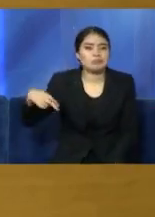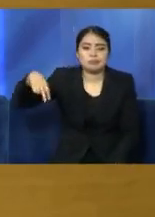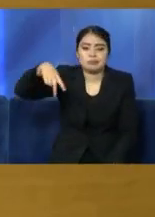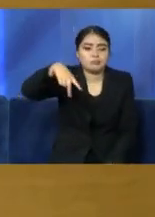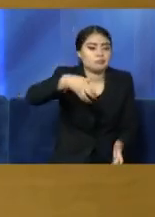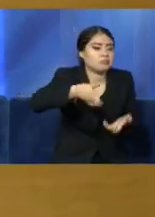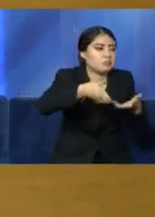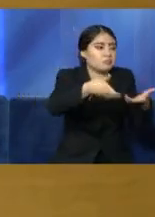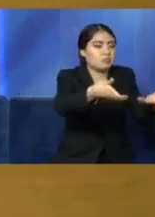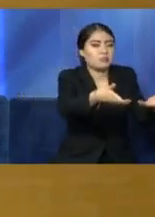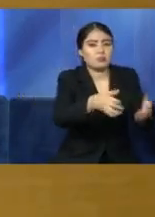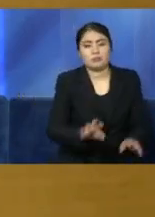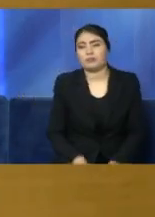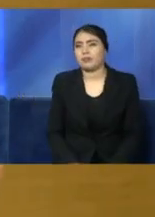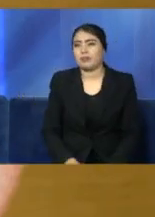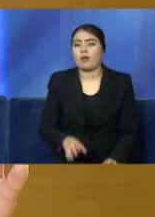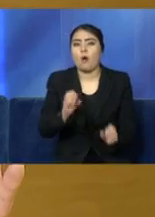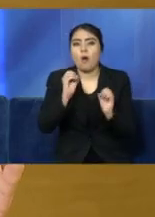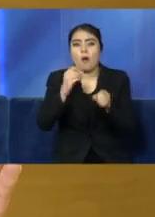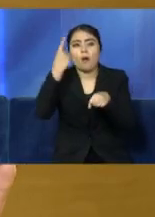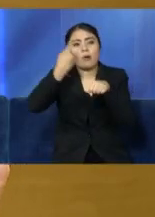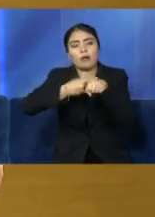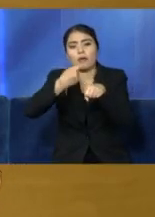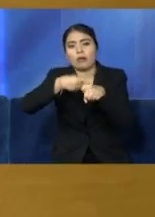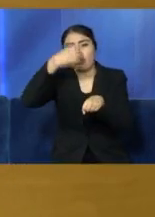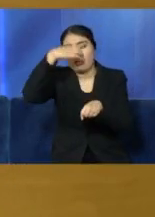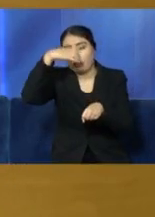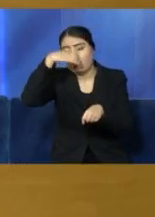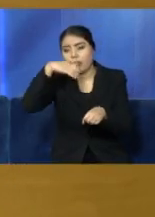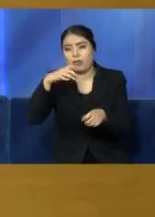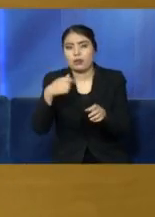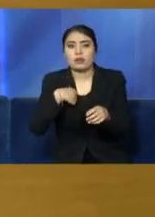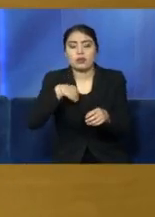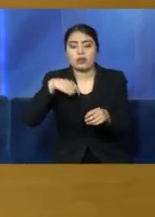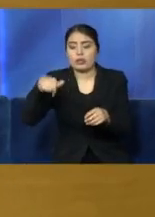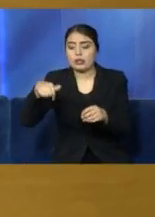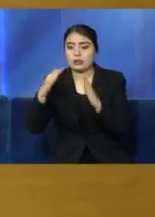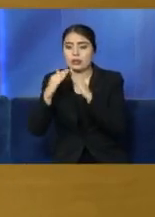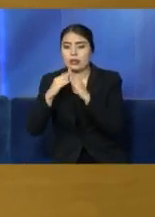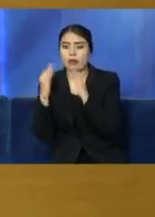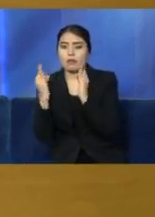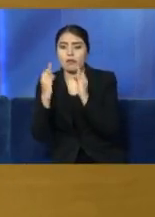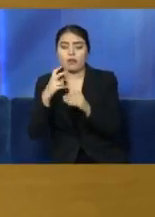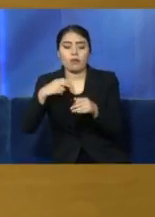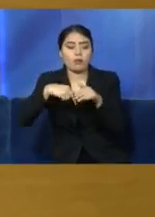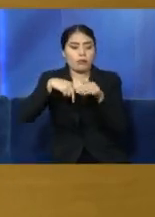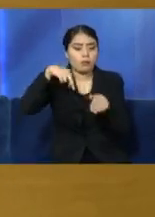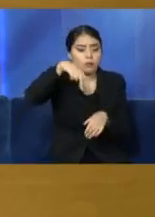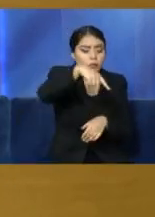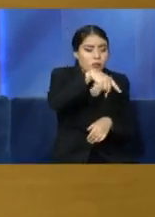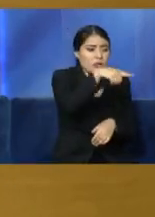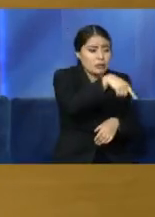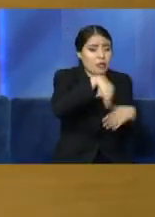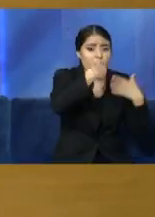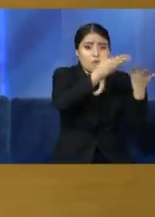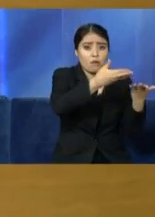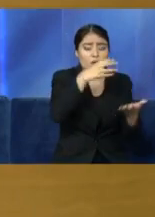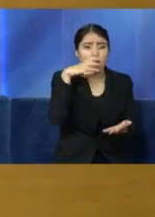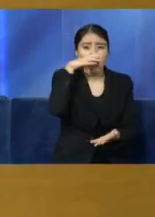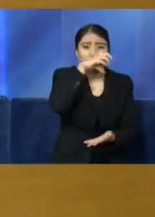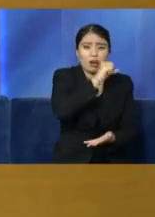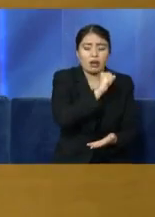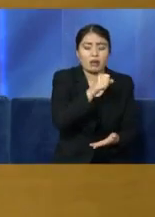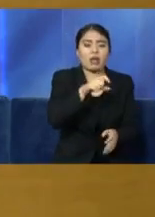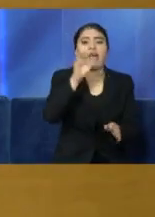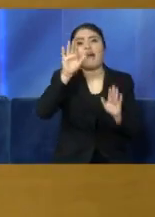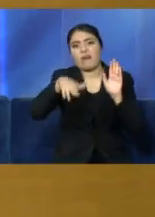de un lugar caliente a un lugar con clima frío y podemos encontrar un cuadro gripal o